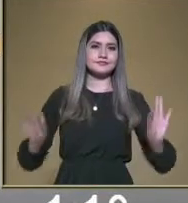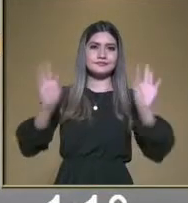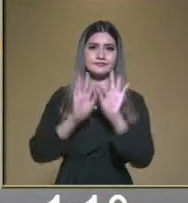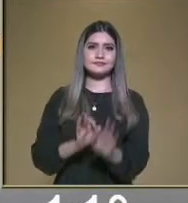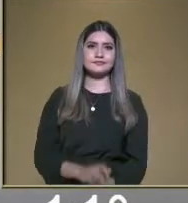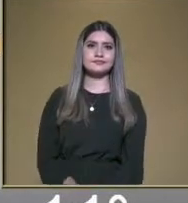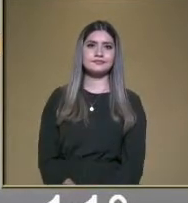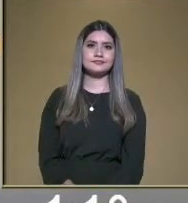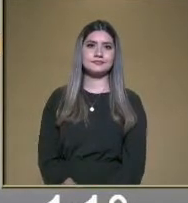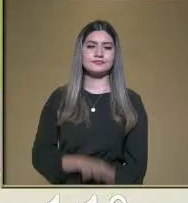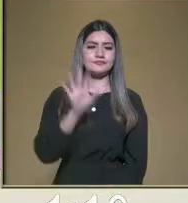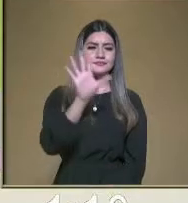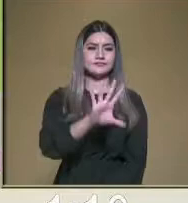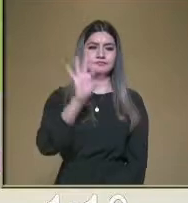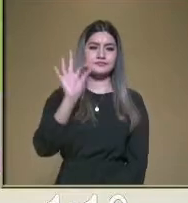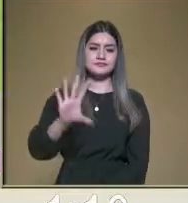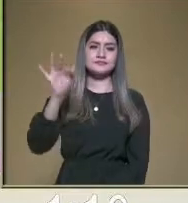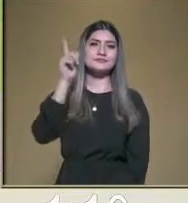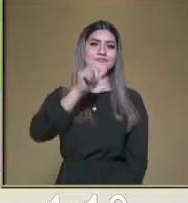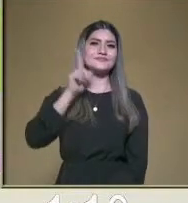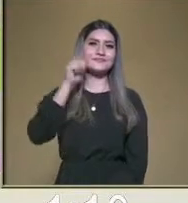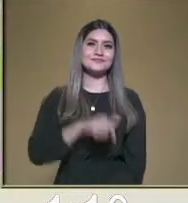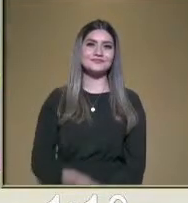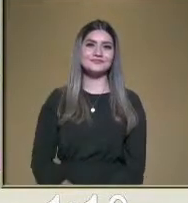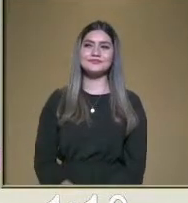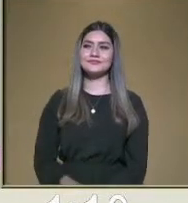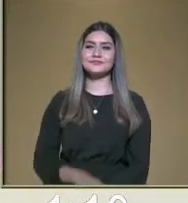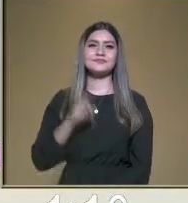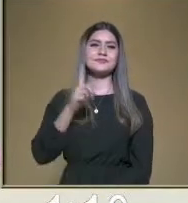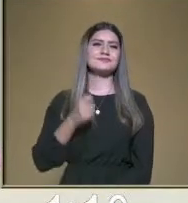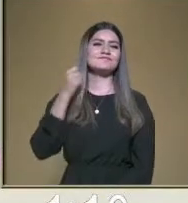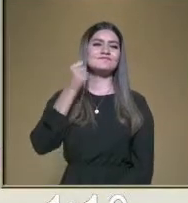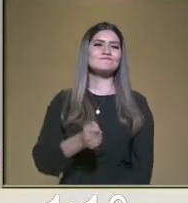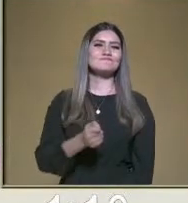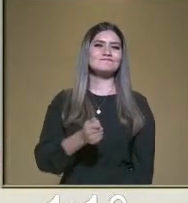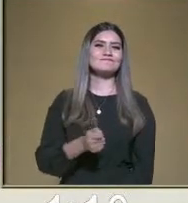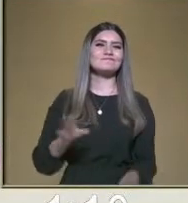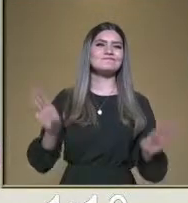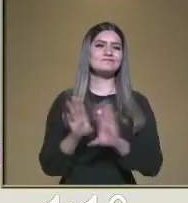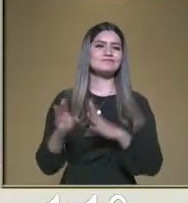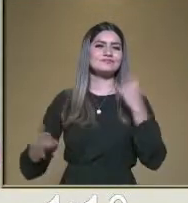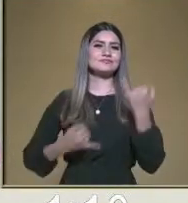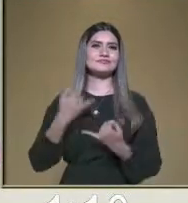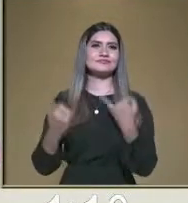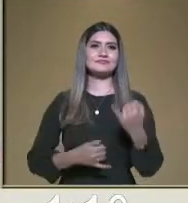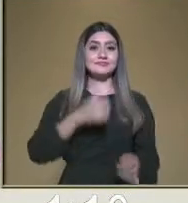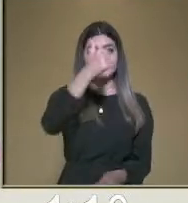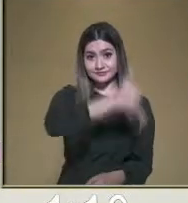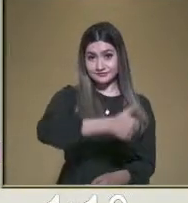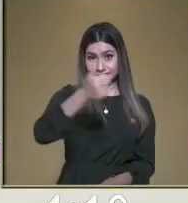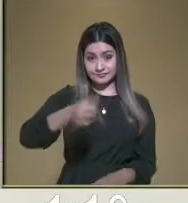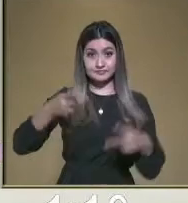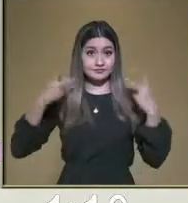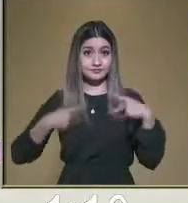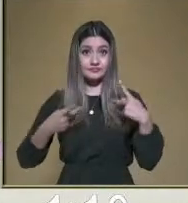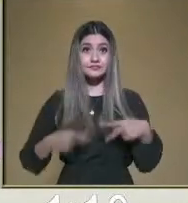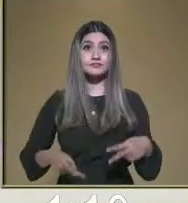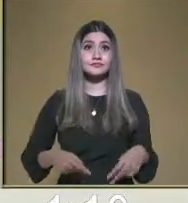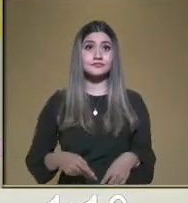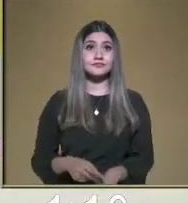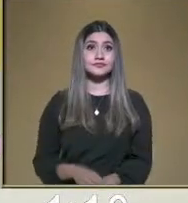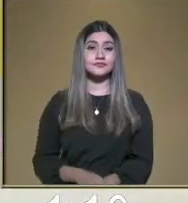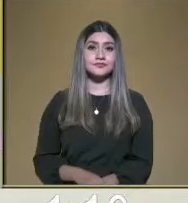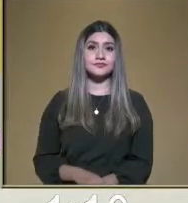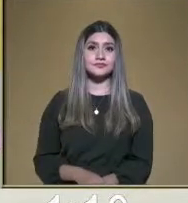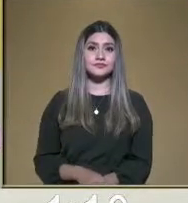tomamos para poner en este juego. A ver, ¿en qué consiste este juego? En que cada uno de los participantes, pues van a tener una